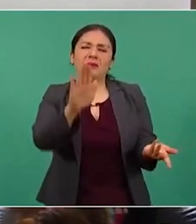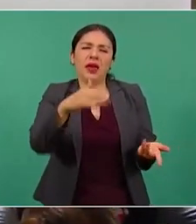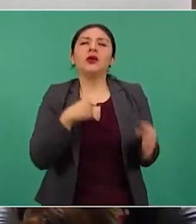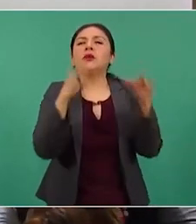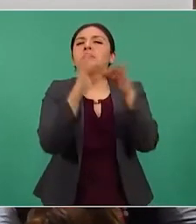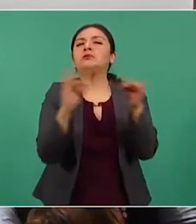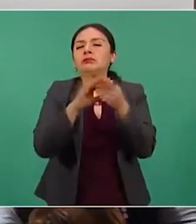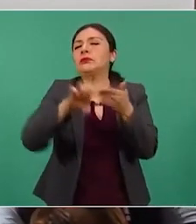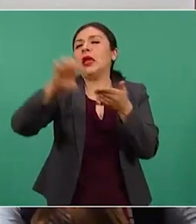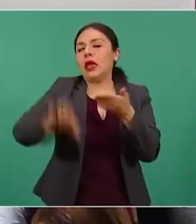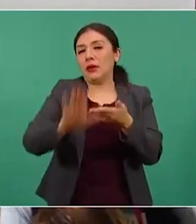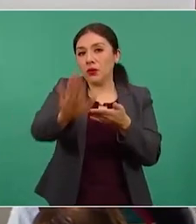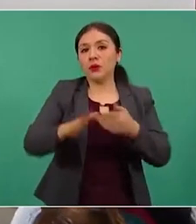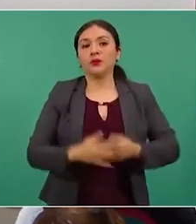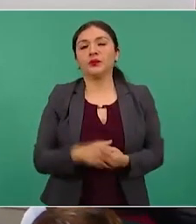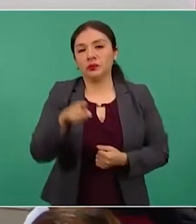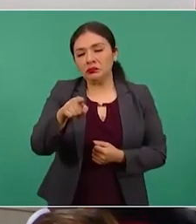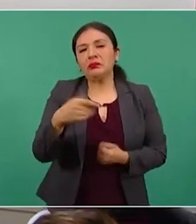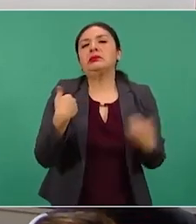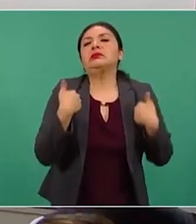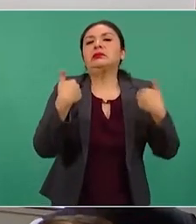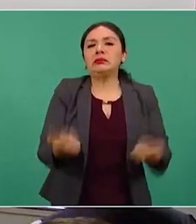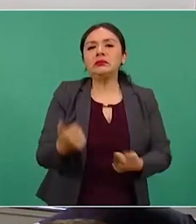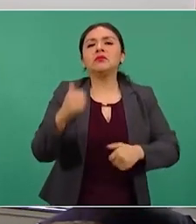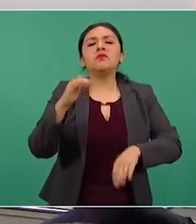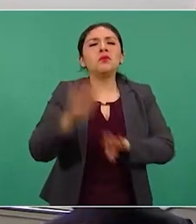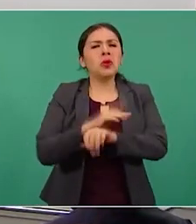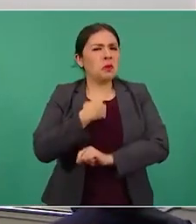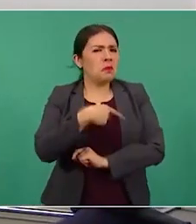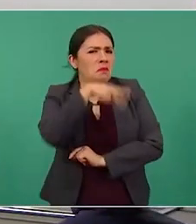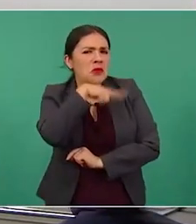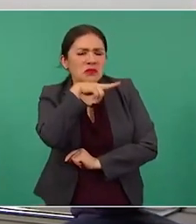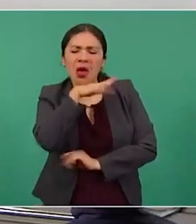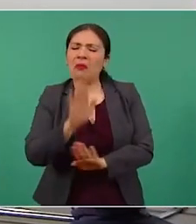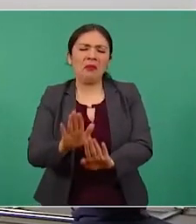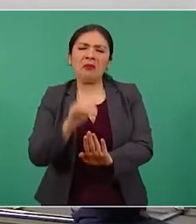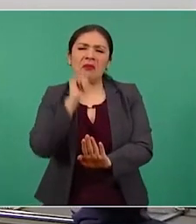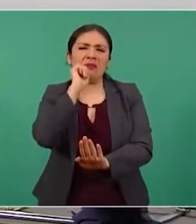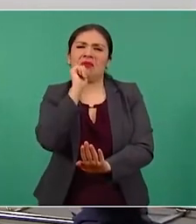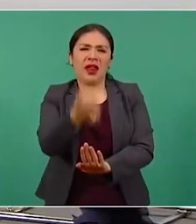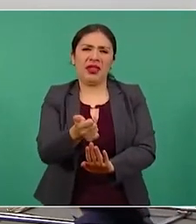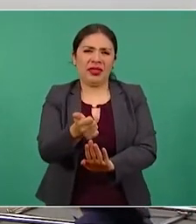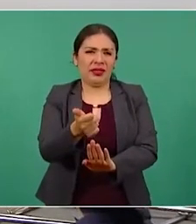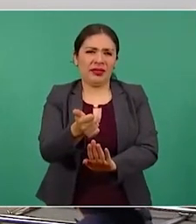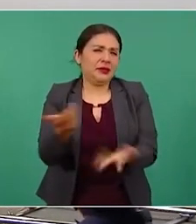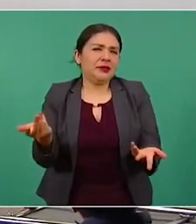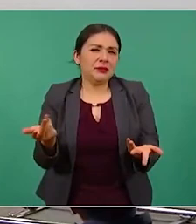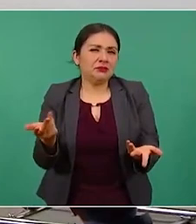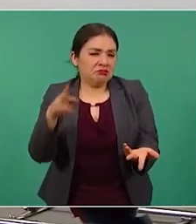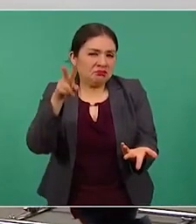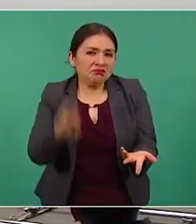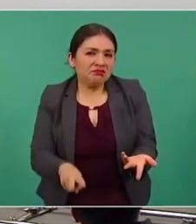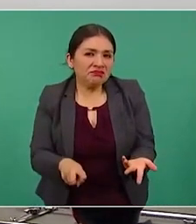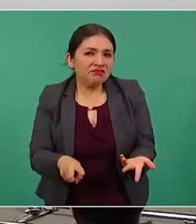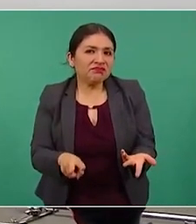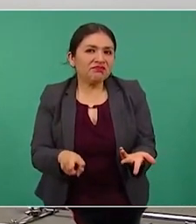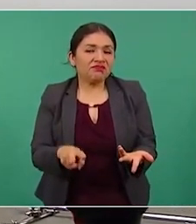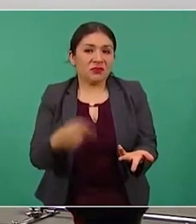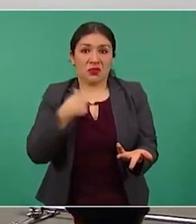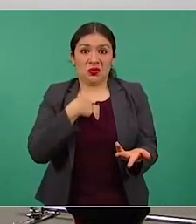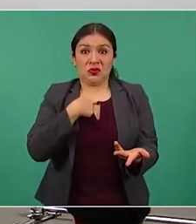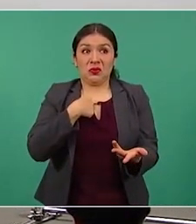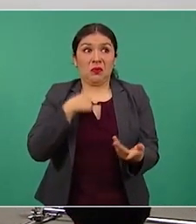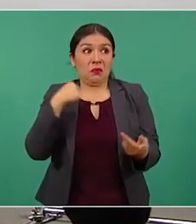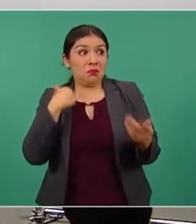algo para que vea por qué no me preocupa y desde desde luego no me